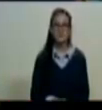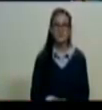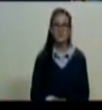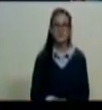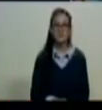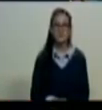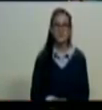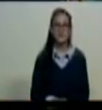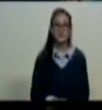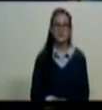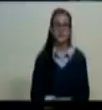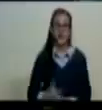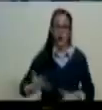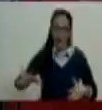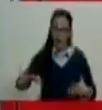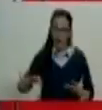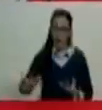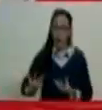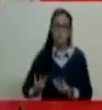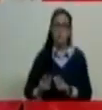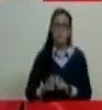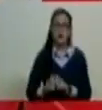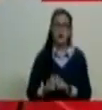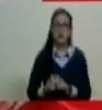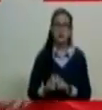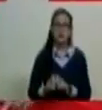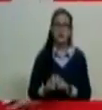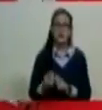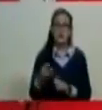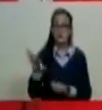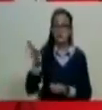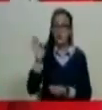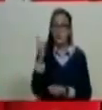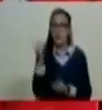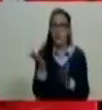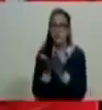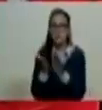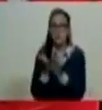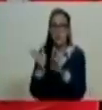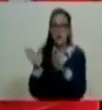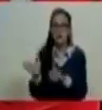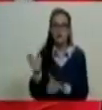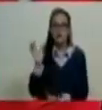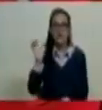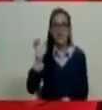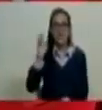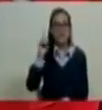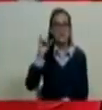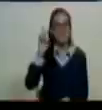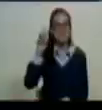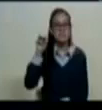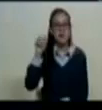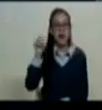Para que nos acompañen, vamos a invitar a estudiante, Eirismal Malavé.